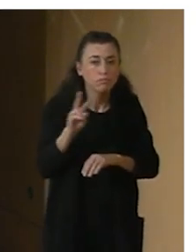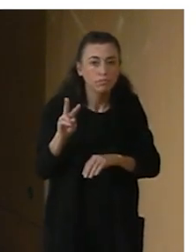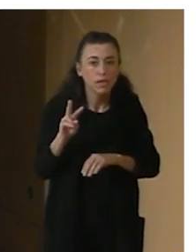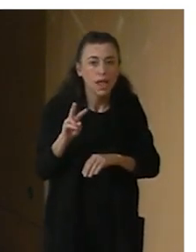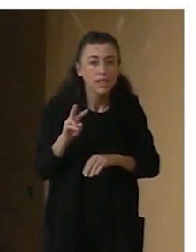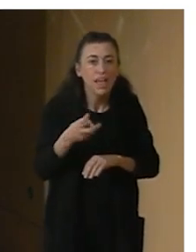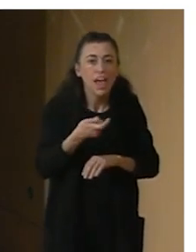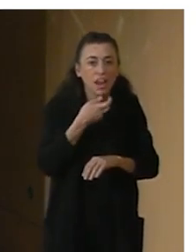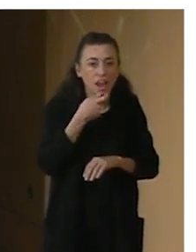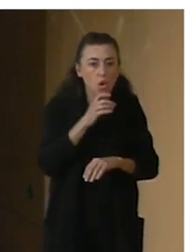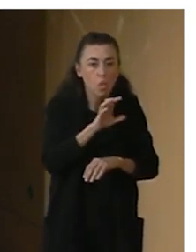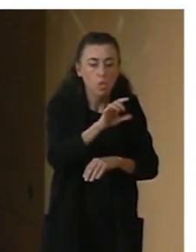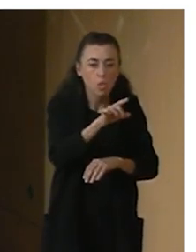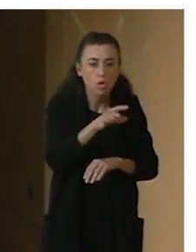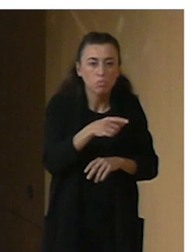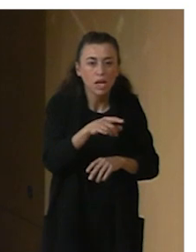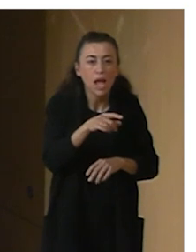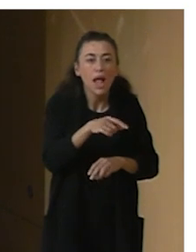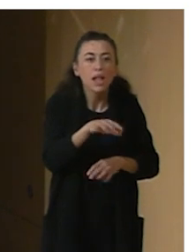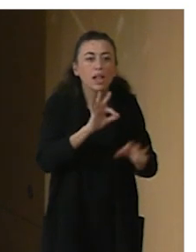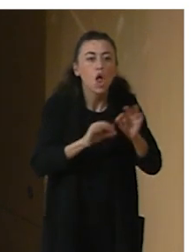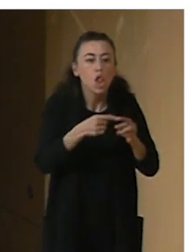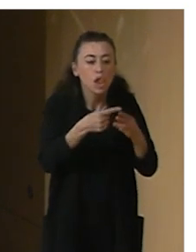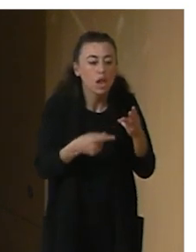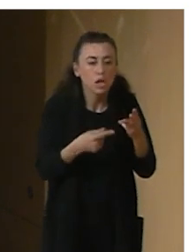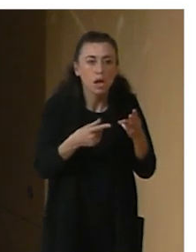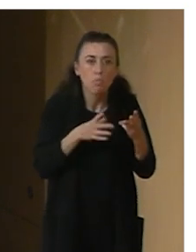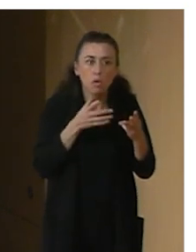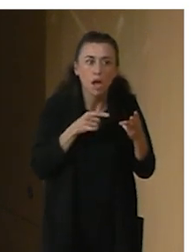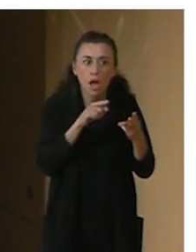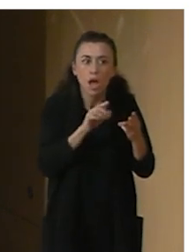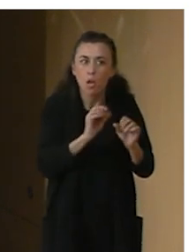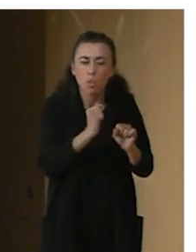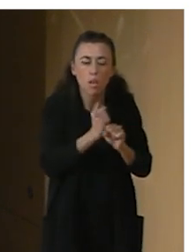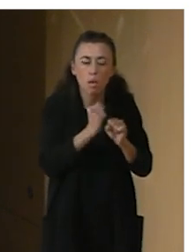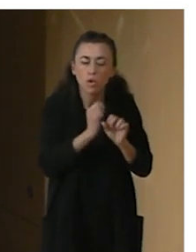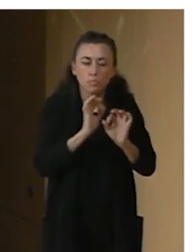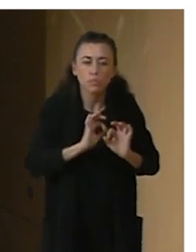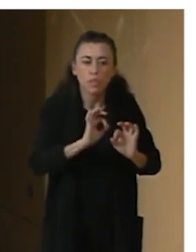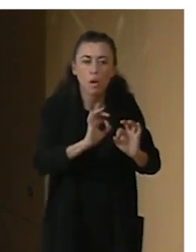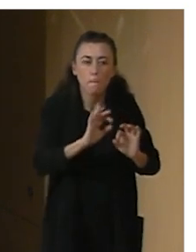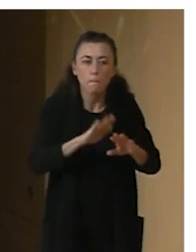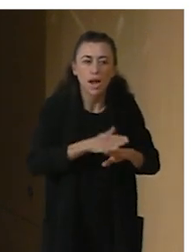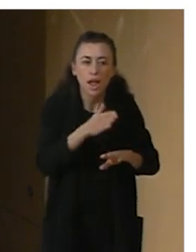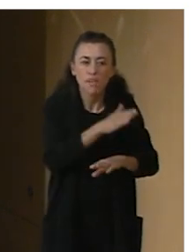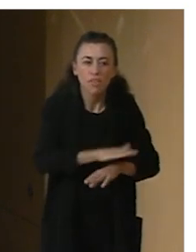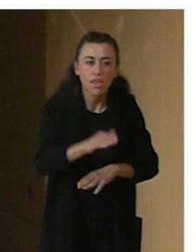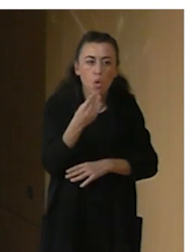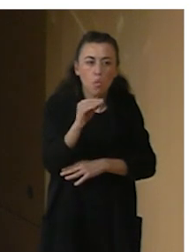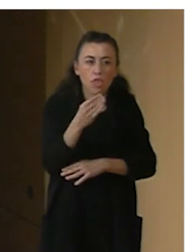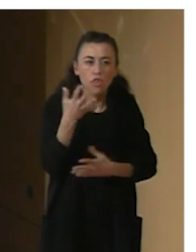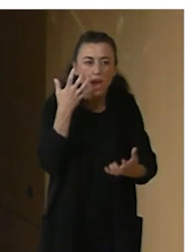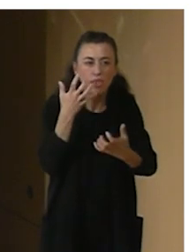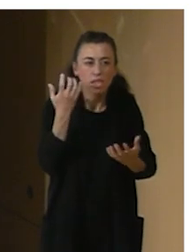de ellos son del Reino Unido, porque creemos que ahí hay un trabajo específicamente para infancia y juventud en artes escénicas